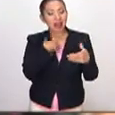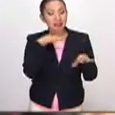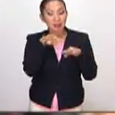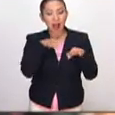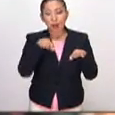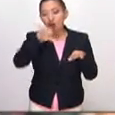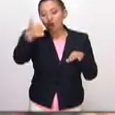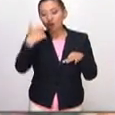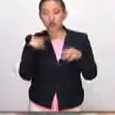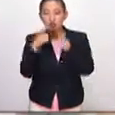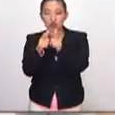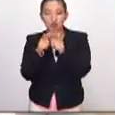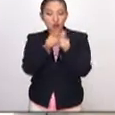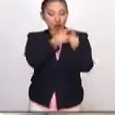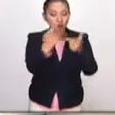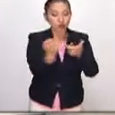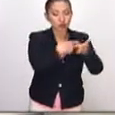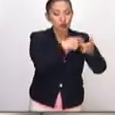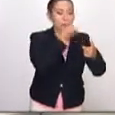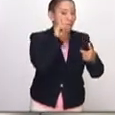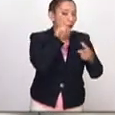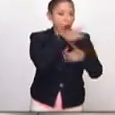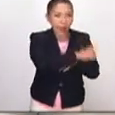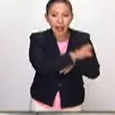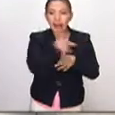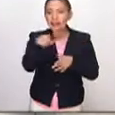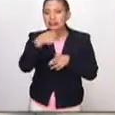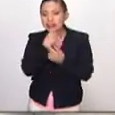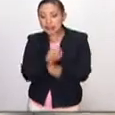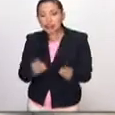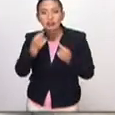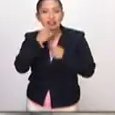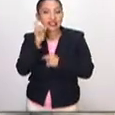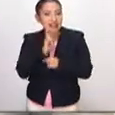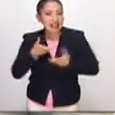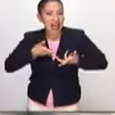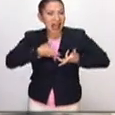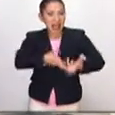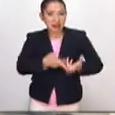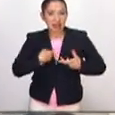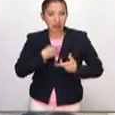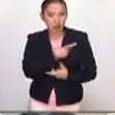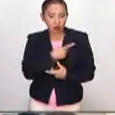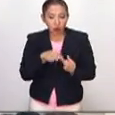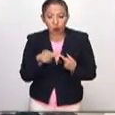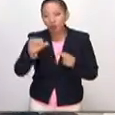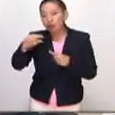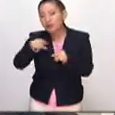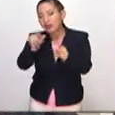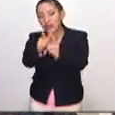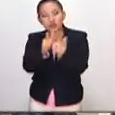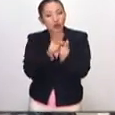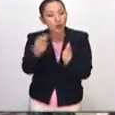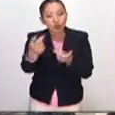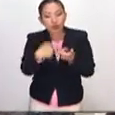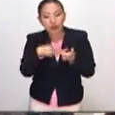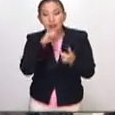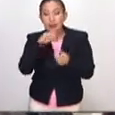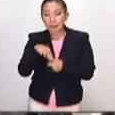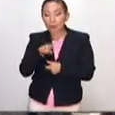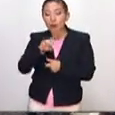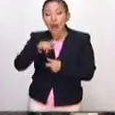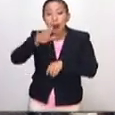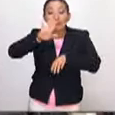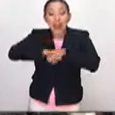justo con otros colectivos, otros grupos, con mujeres, con niños, con niñas de la calle, con otros tipos de grupos. Tenemos